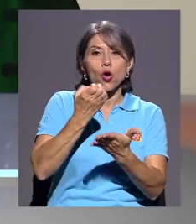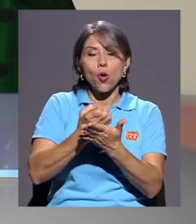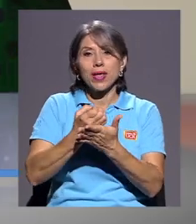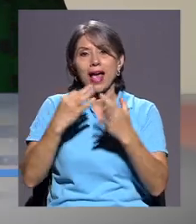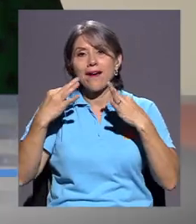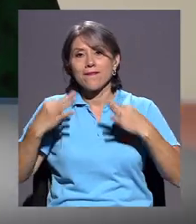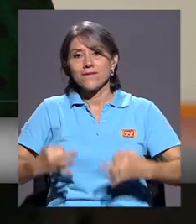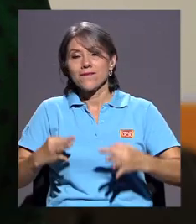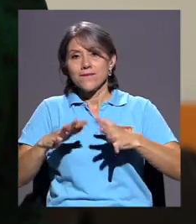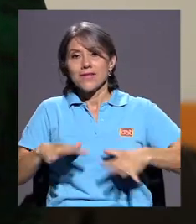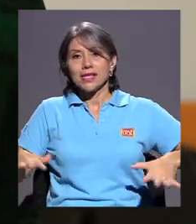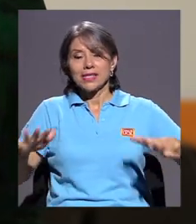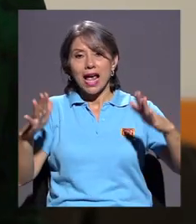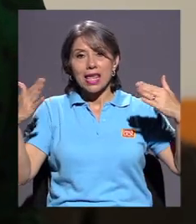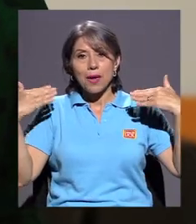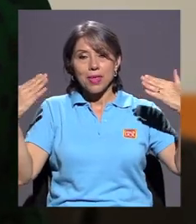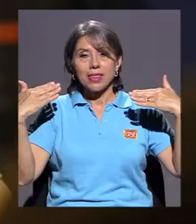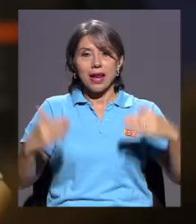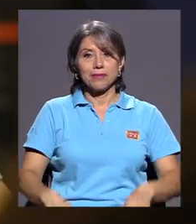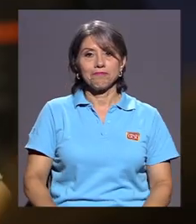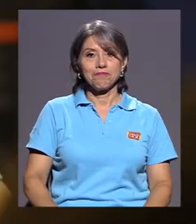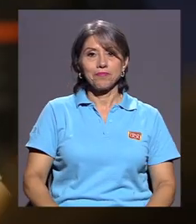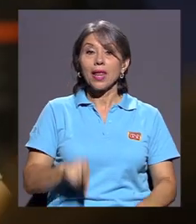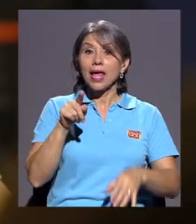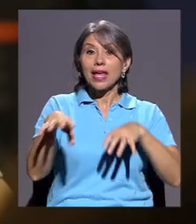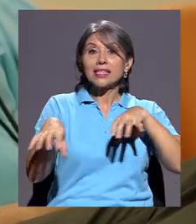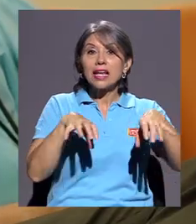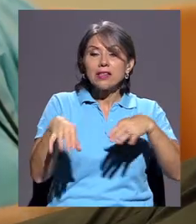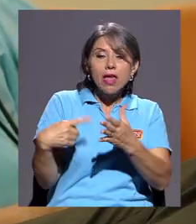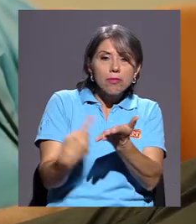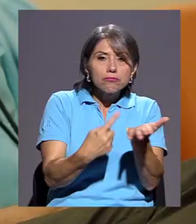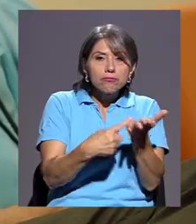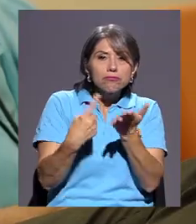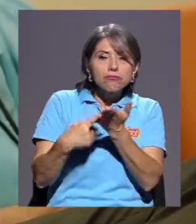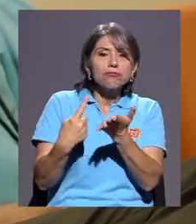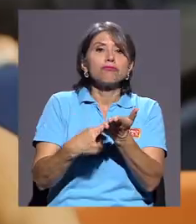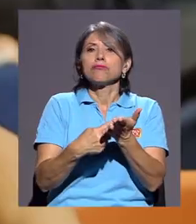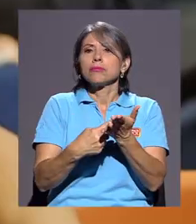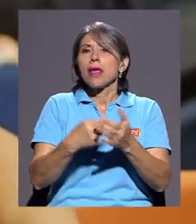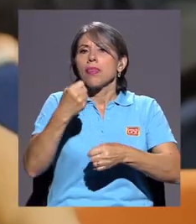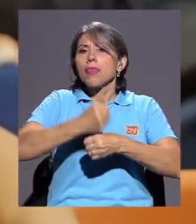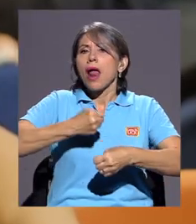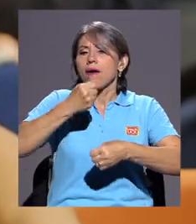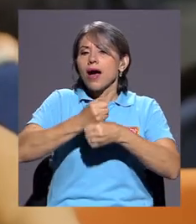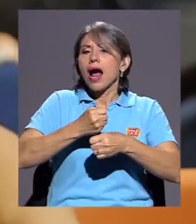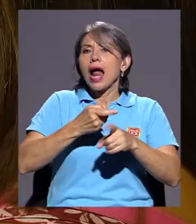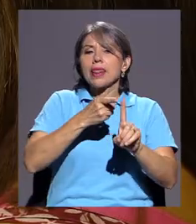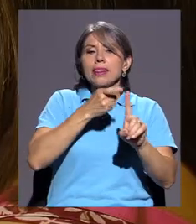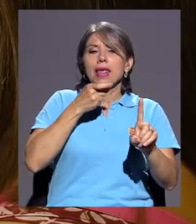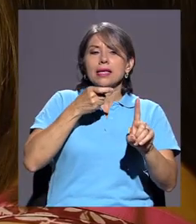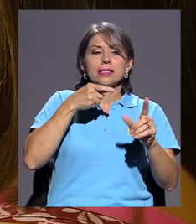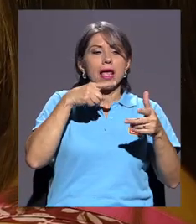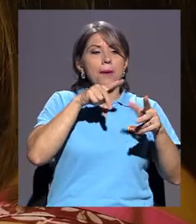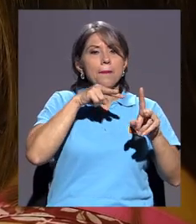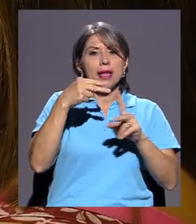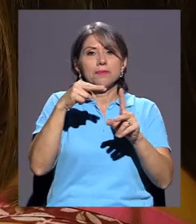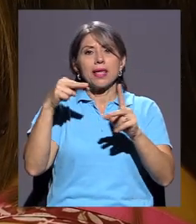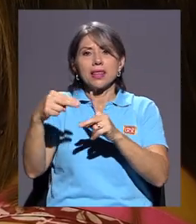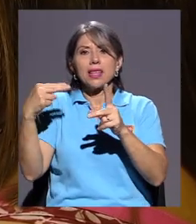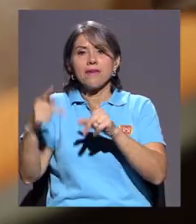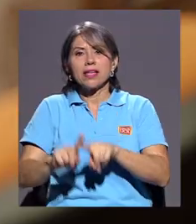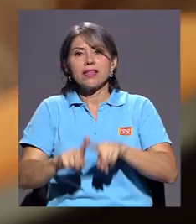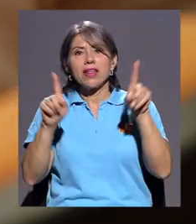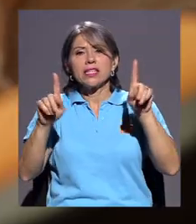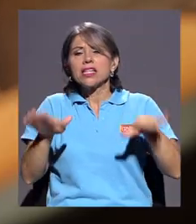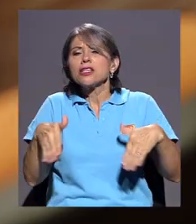económica, física y ambiental. En la actividad se discutió el cómo se debe trabajar desde estas diferentes perspectivas